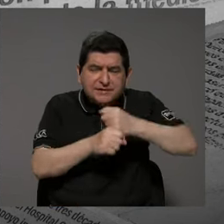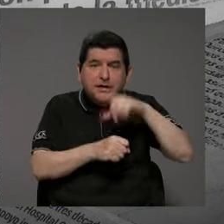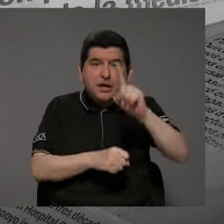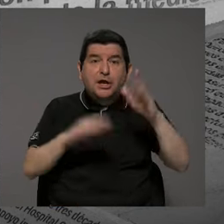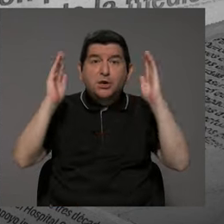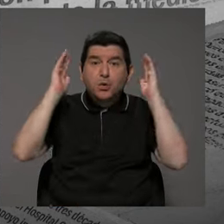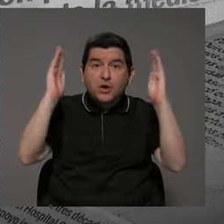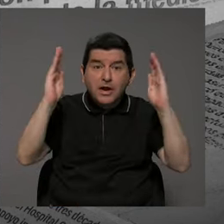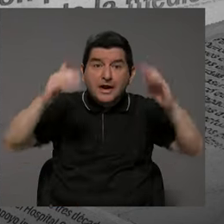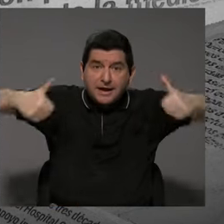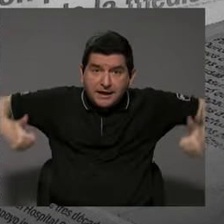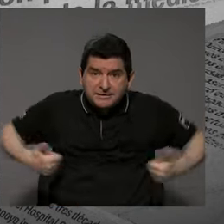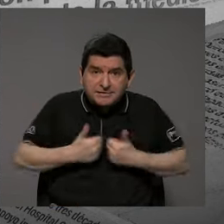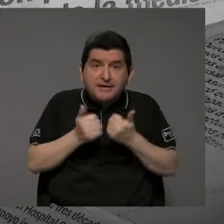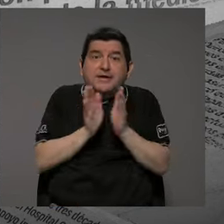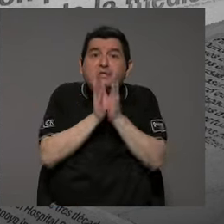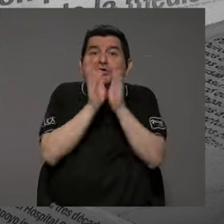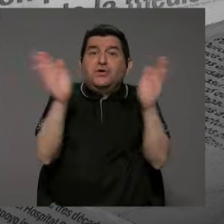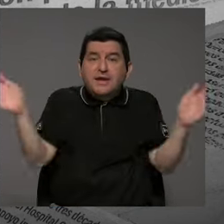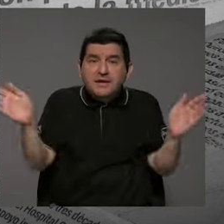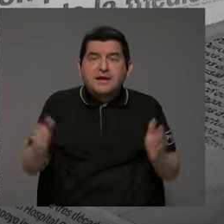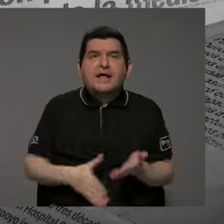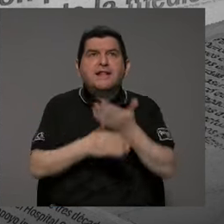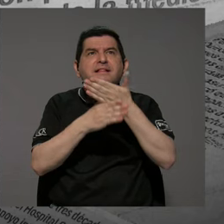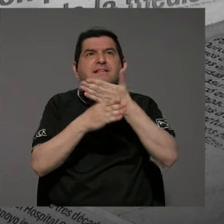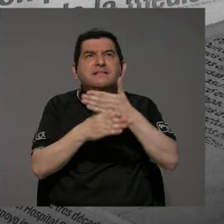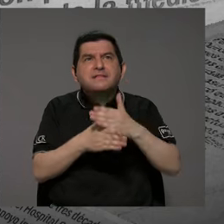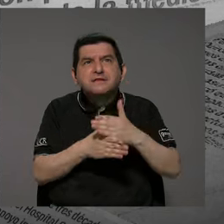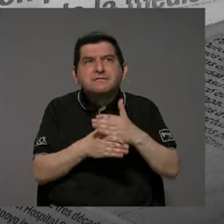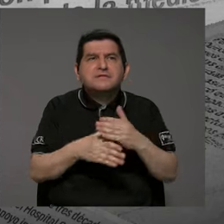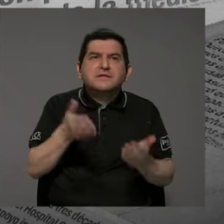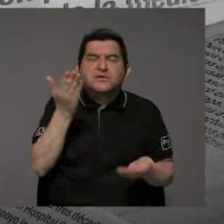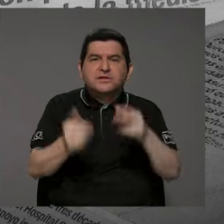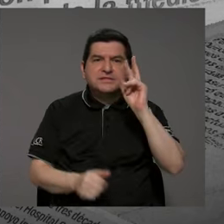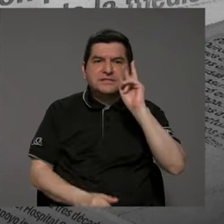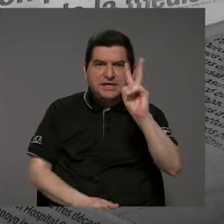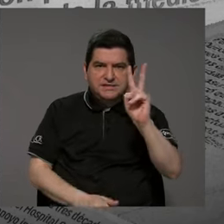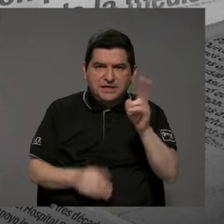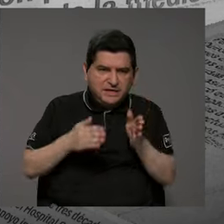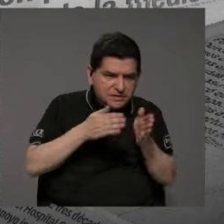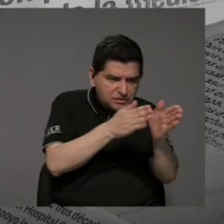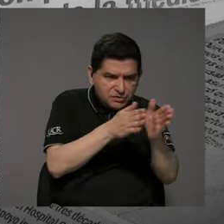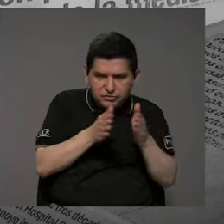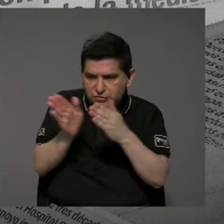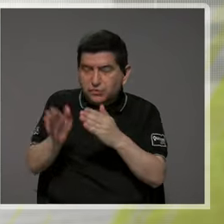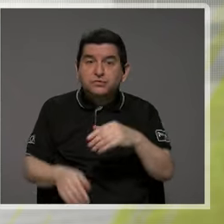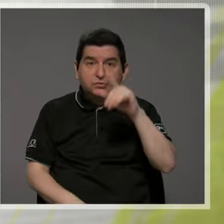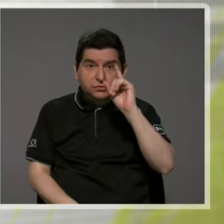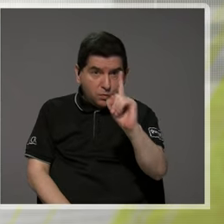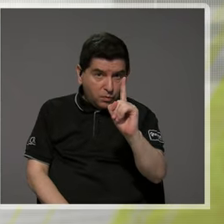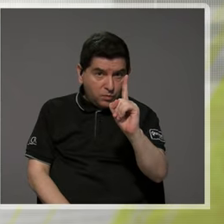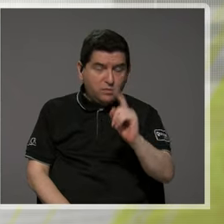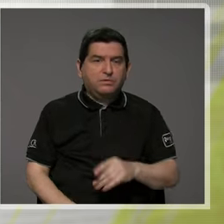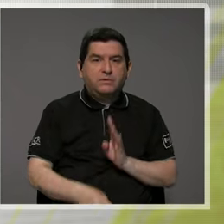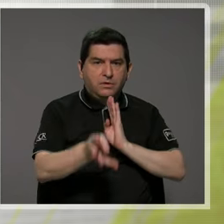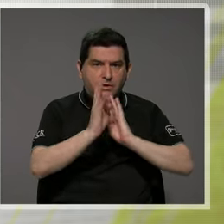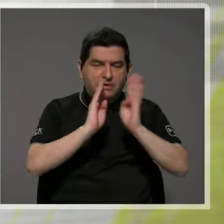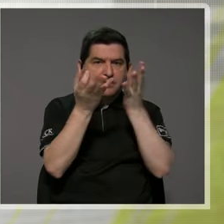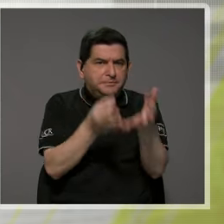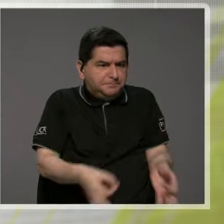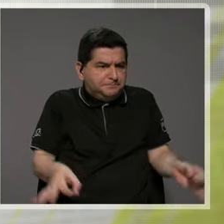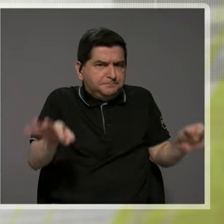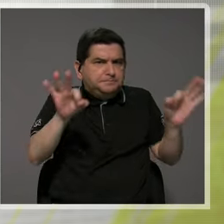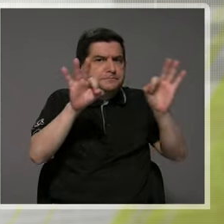desafío general, creo que podemos dividirlo como en dos vetas principales. Por un lado, tenemos que hablar de la